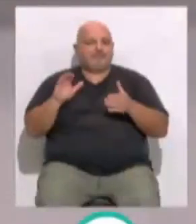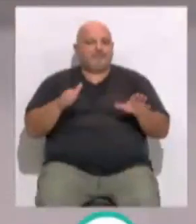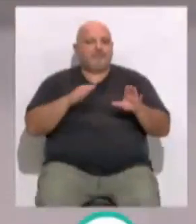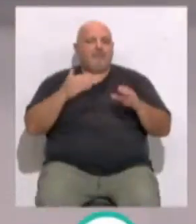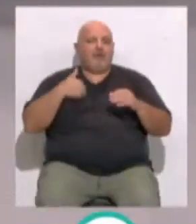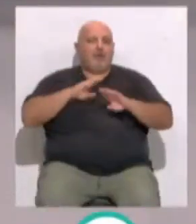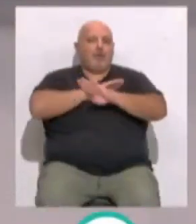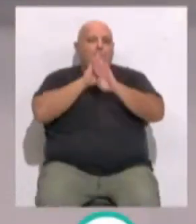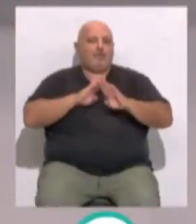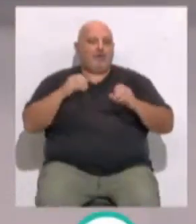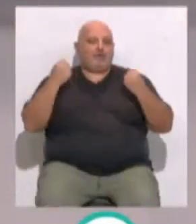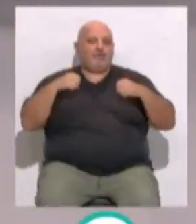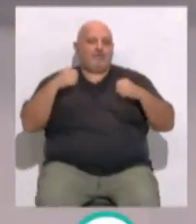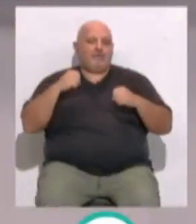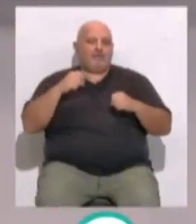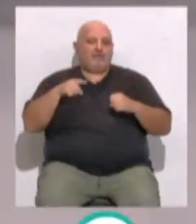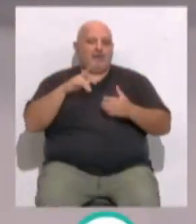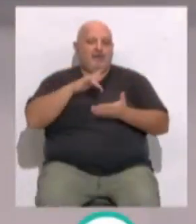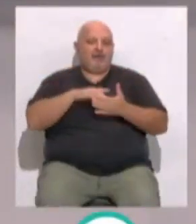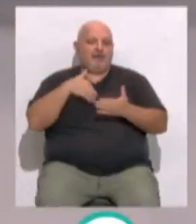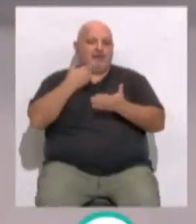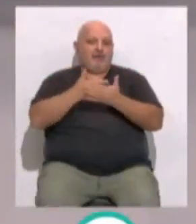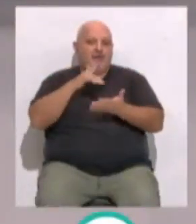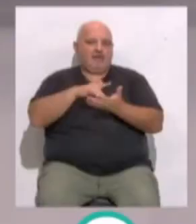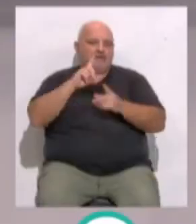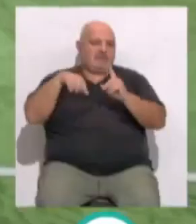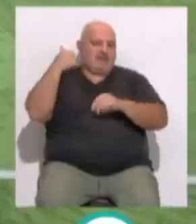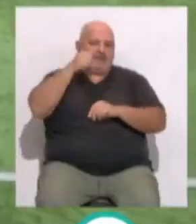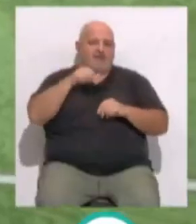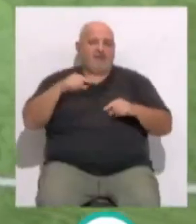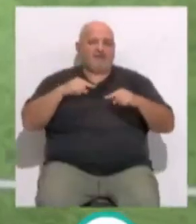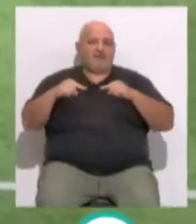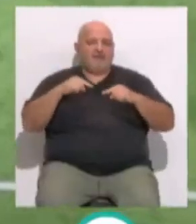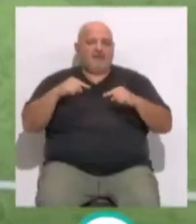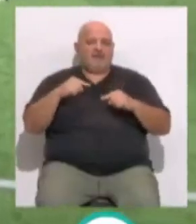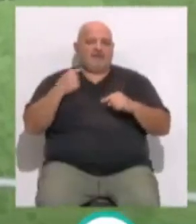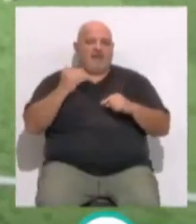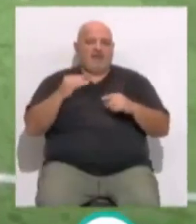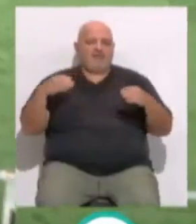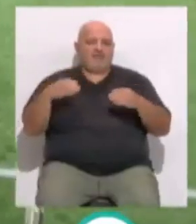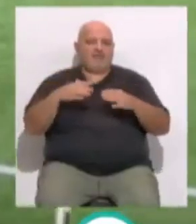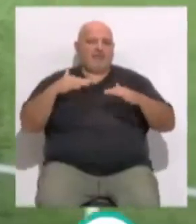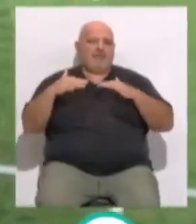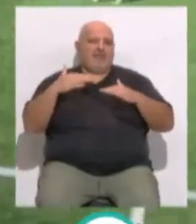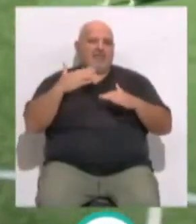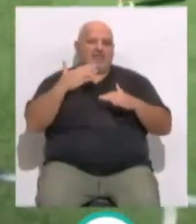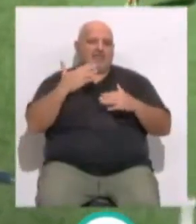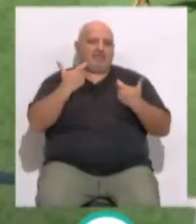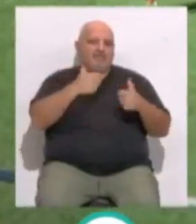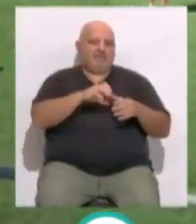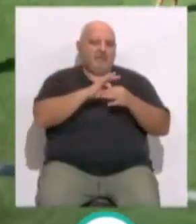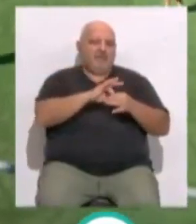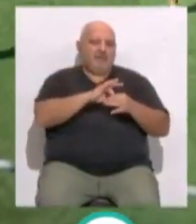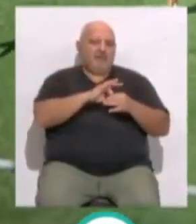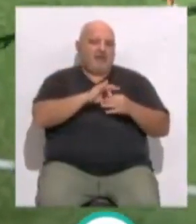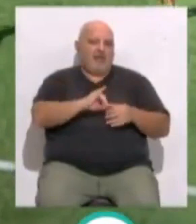Último entrenamiento del Cádiz Club de Fútbol hasta la próxima semana. Sergio González ha dispuesto un partidillo entre los